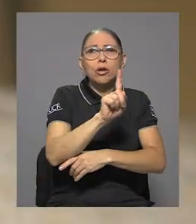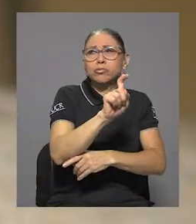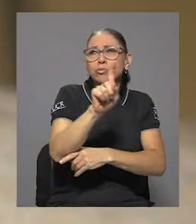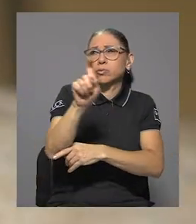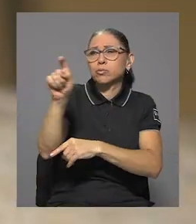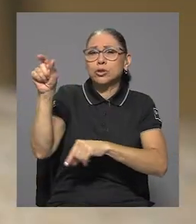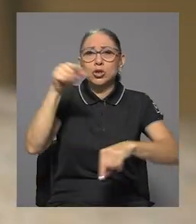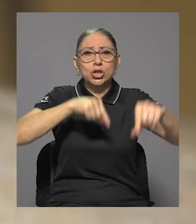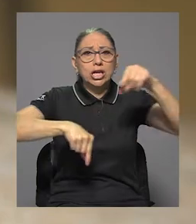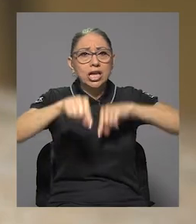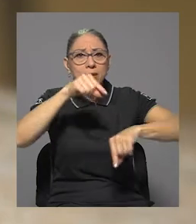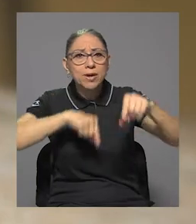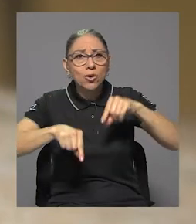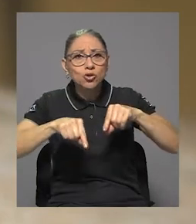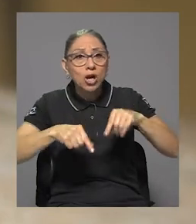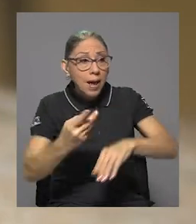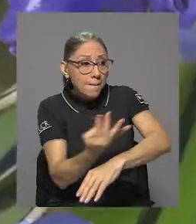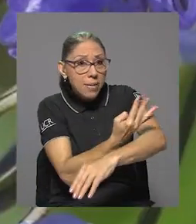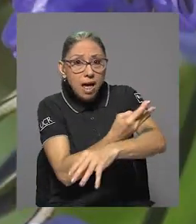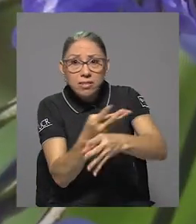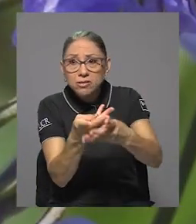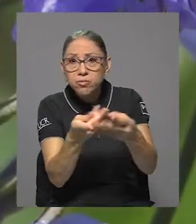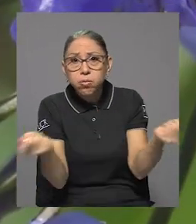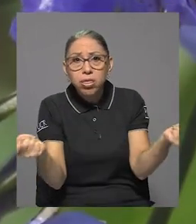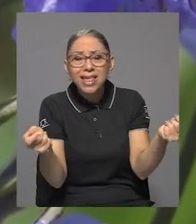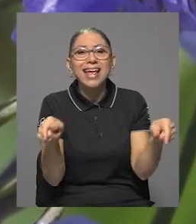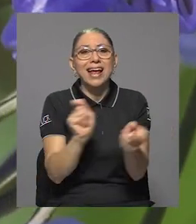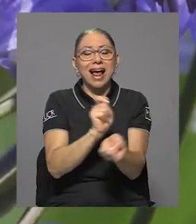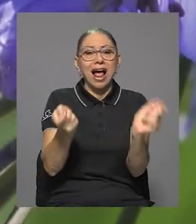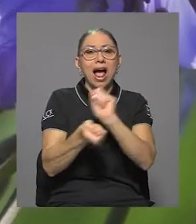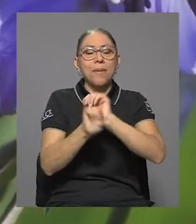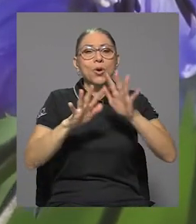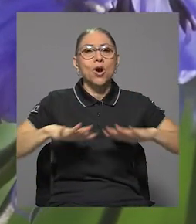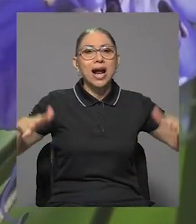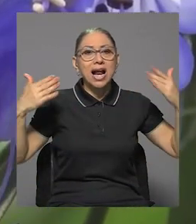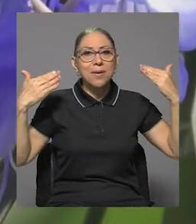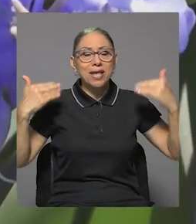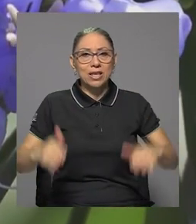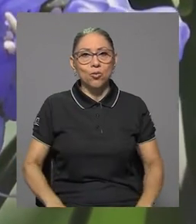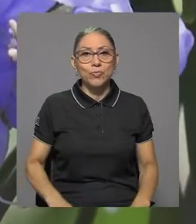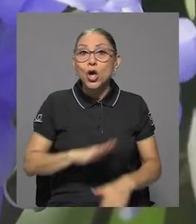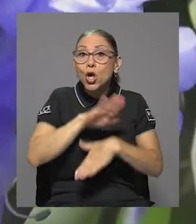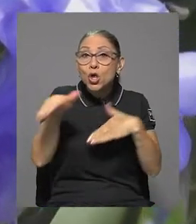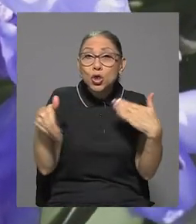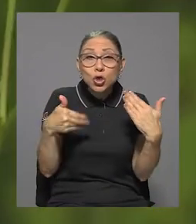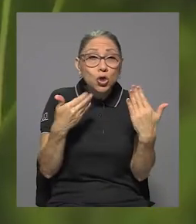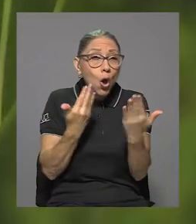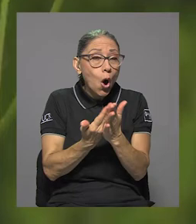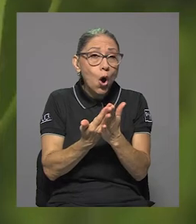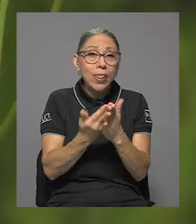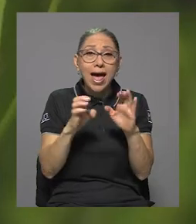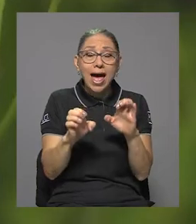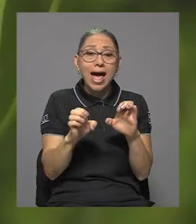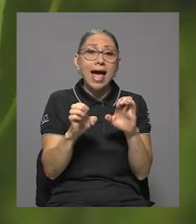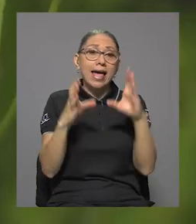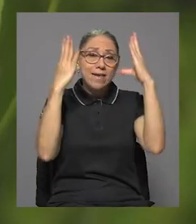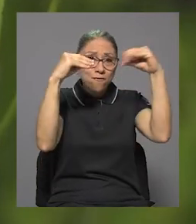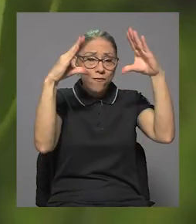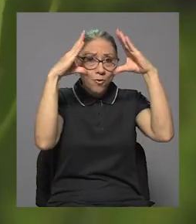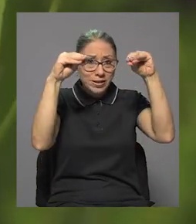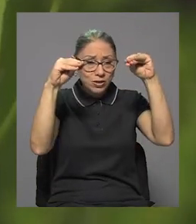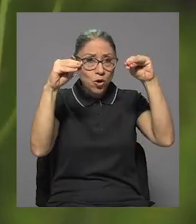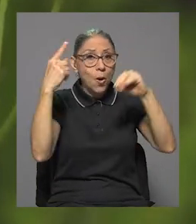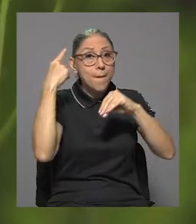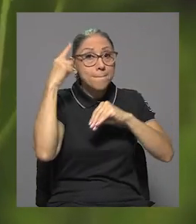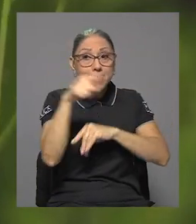agroquímicos, la desaparición de plantas y el cambio climático. Toda obra que hable, que eduque al público